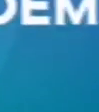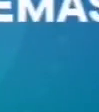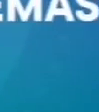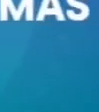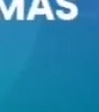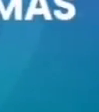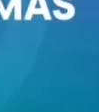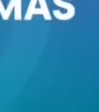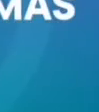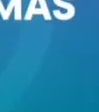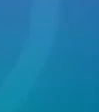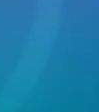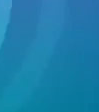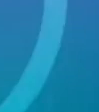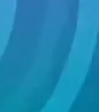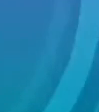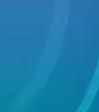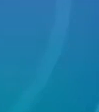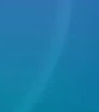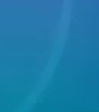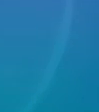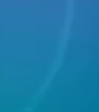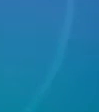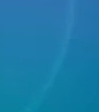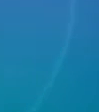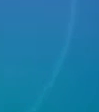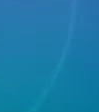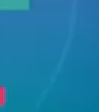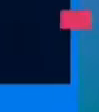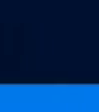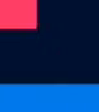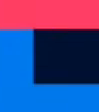yo, cuido a los demás Primero mi salud